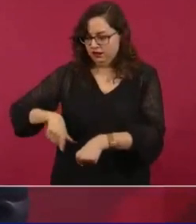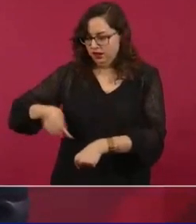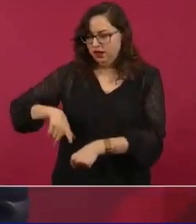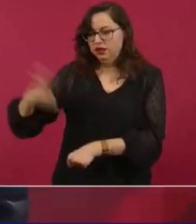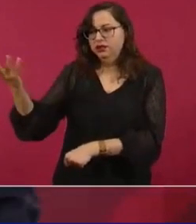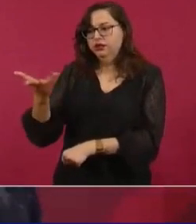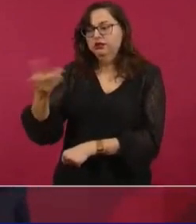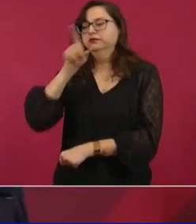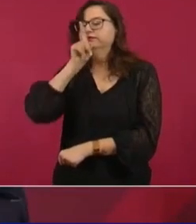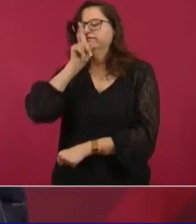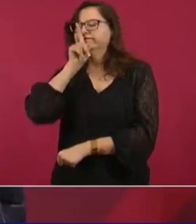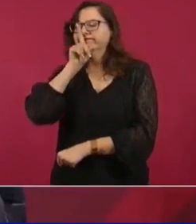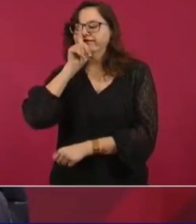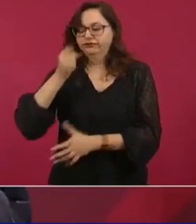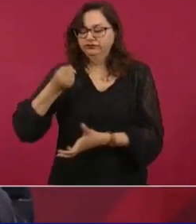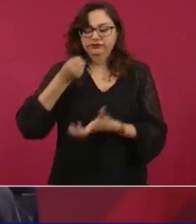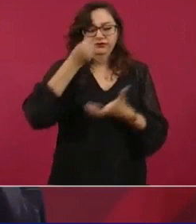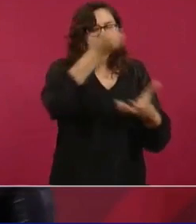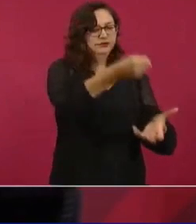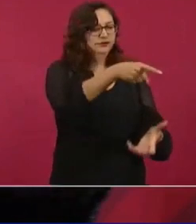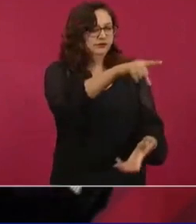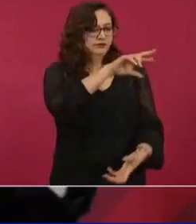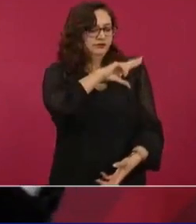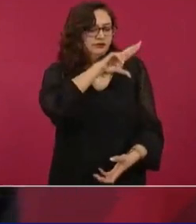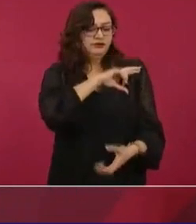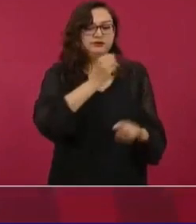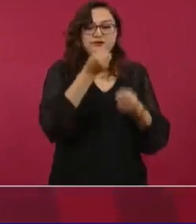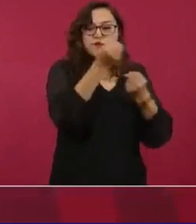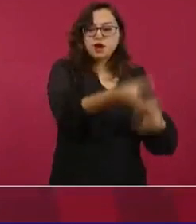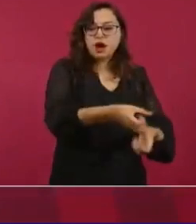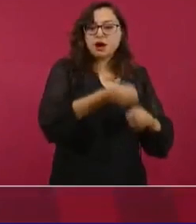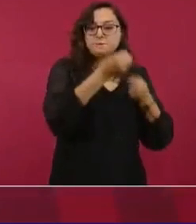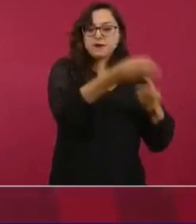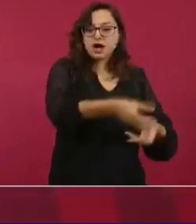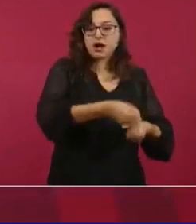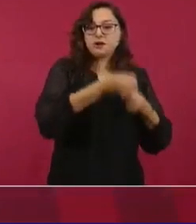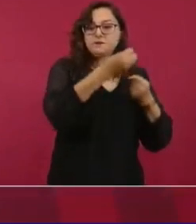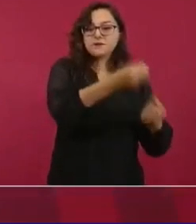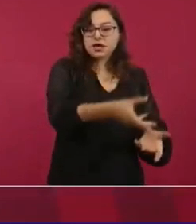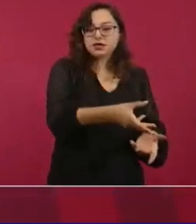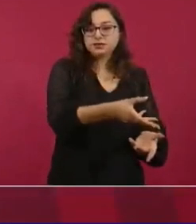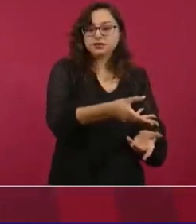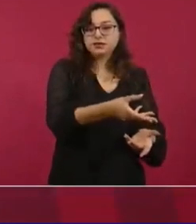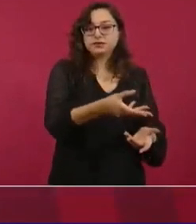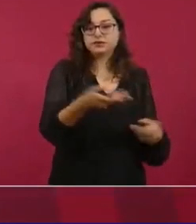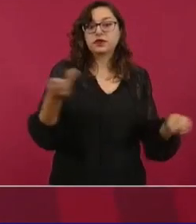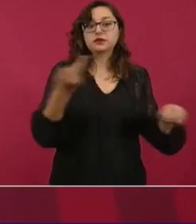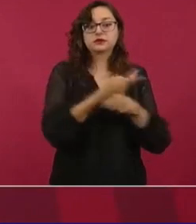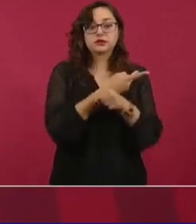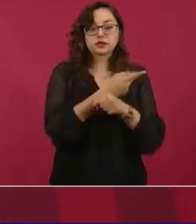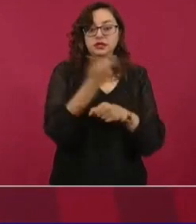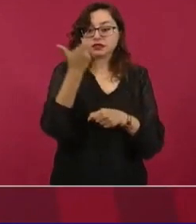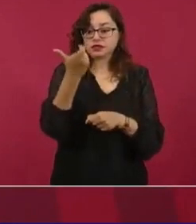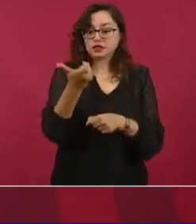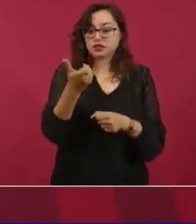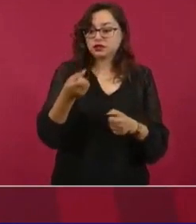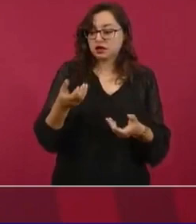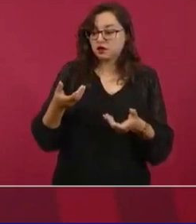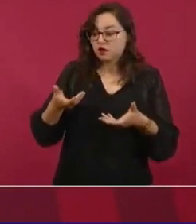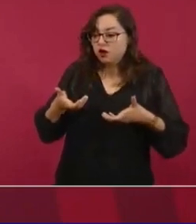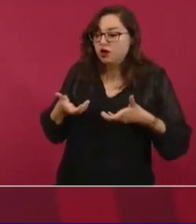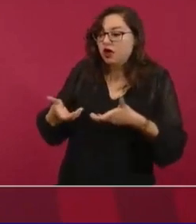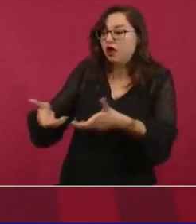Y ya no se quedaban en carreteras, sino